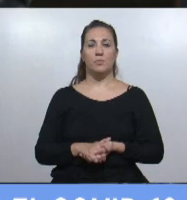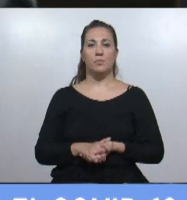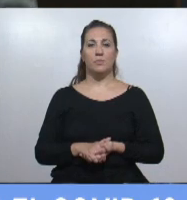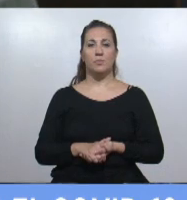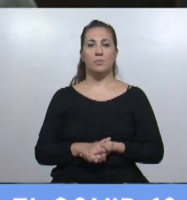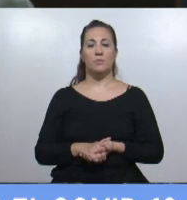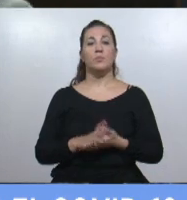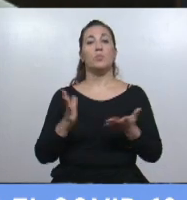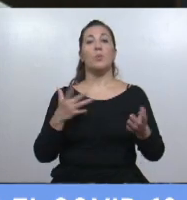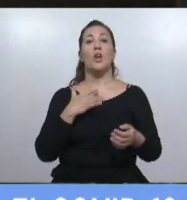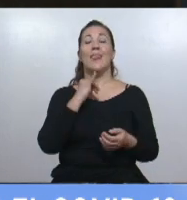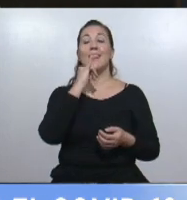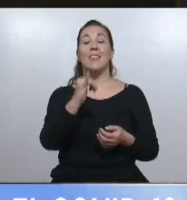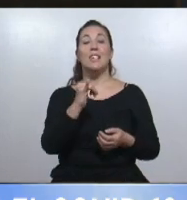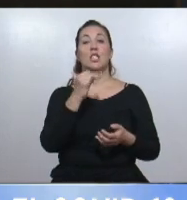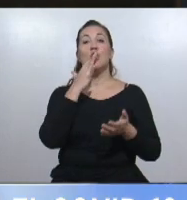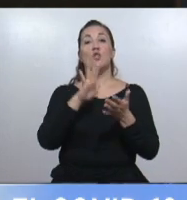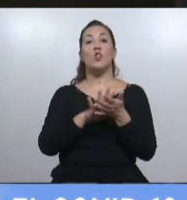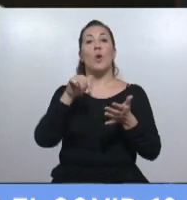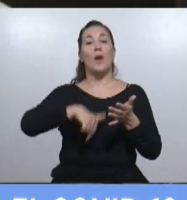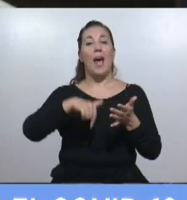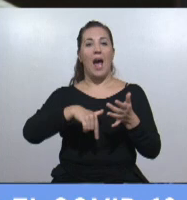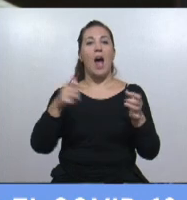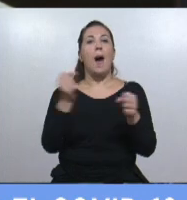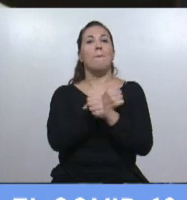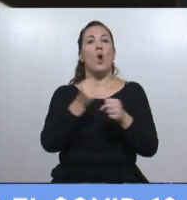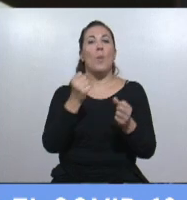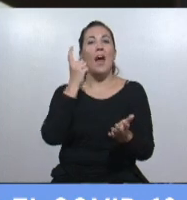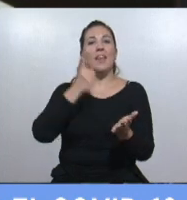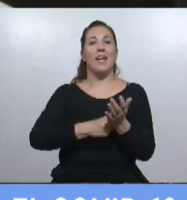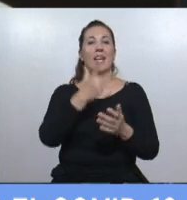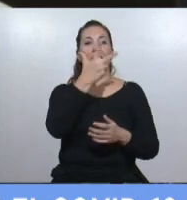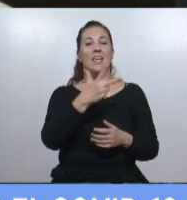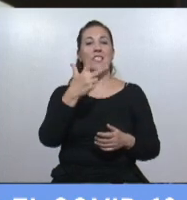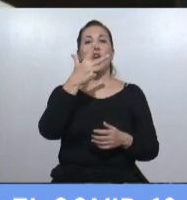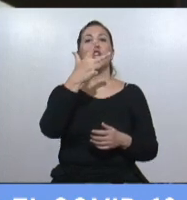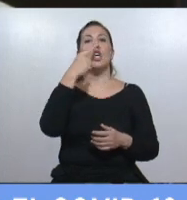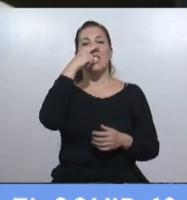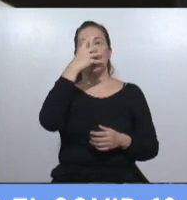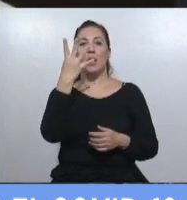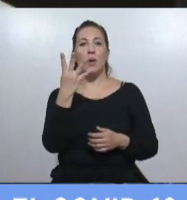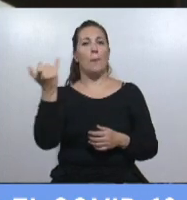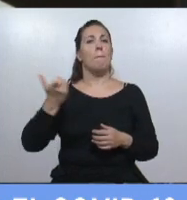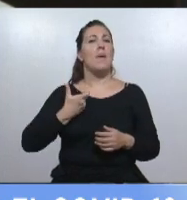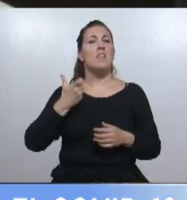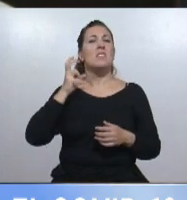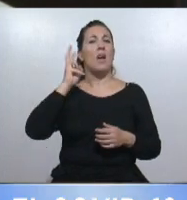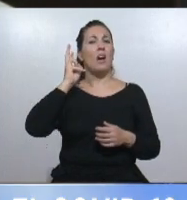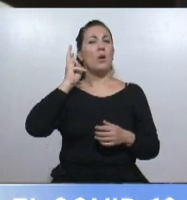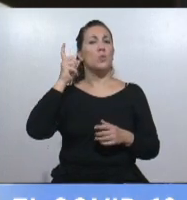Bueno, decía que estamos tratando la aprobación de un decreto de necesidad de urgencia, el 334, me dicen que estoy sin sonido.